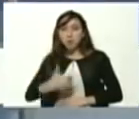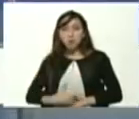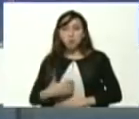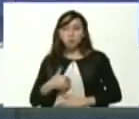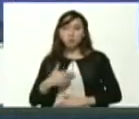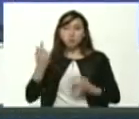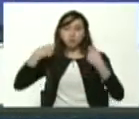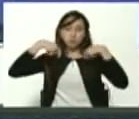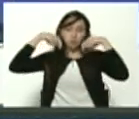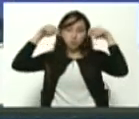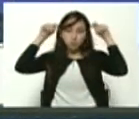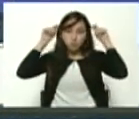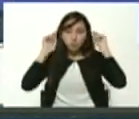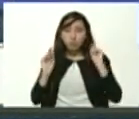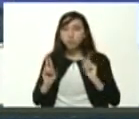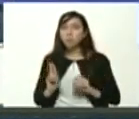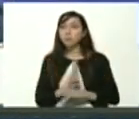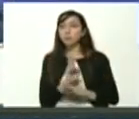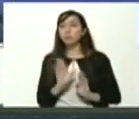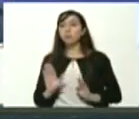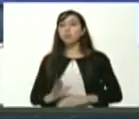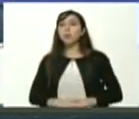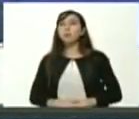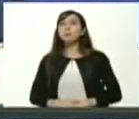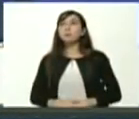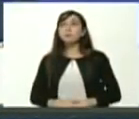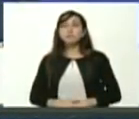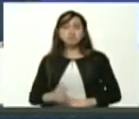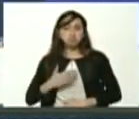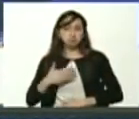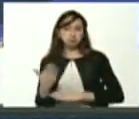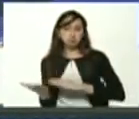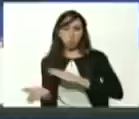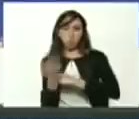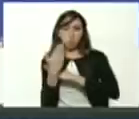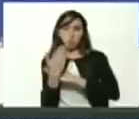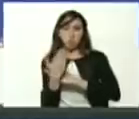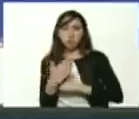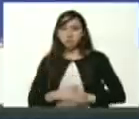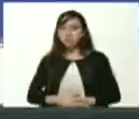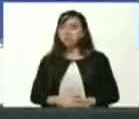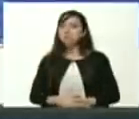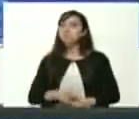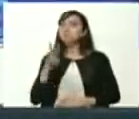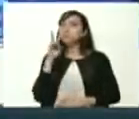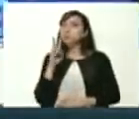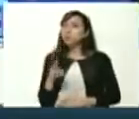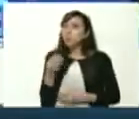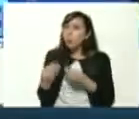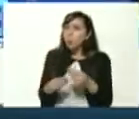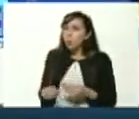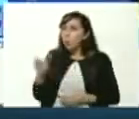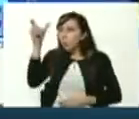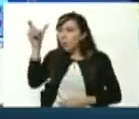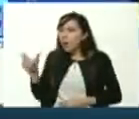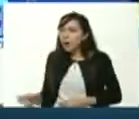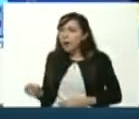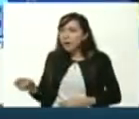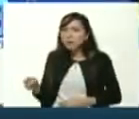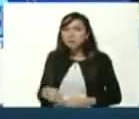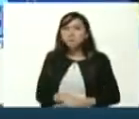puse mi mascarilla para protegerme y yo veía como él votaba